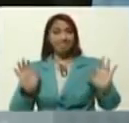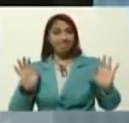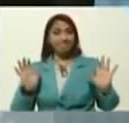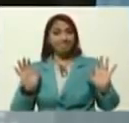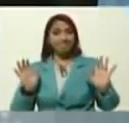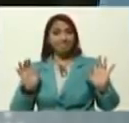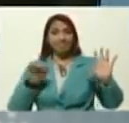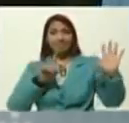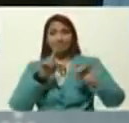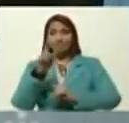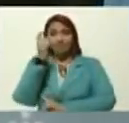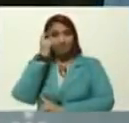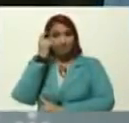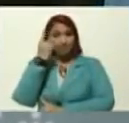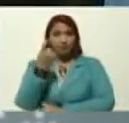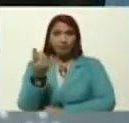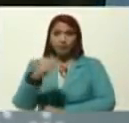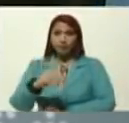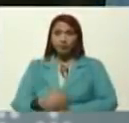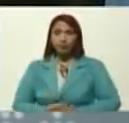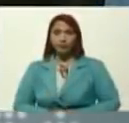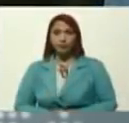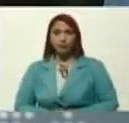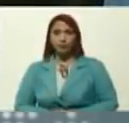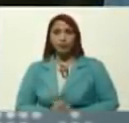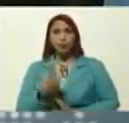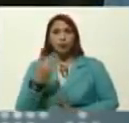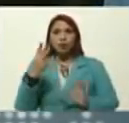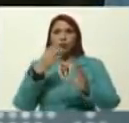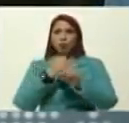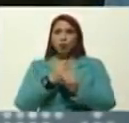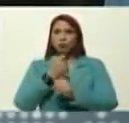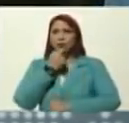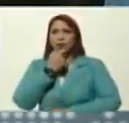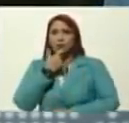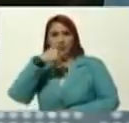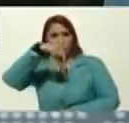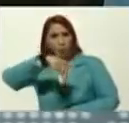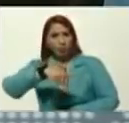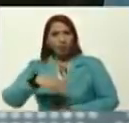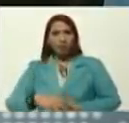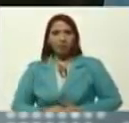61 días, en una noche tan linda como esta,